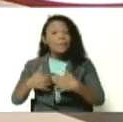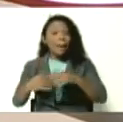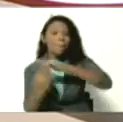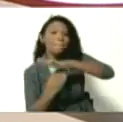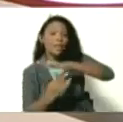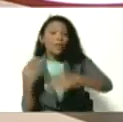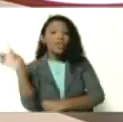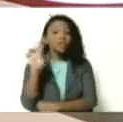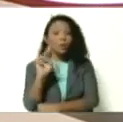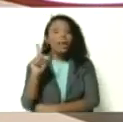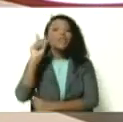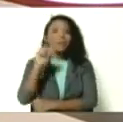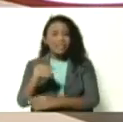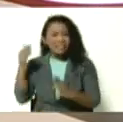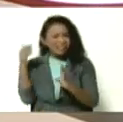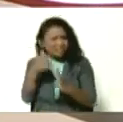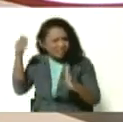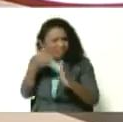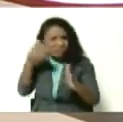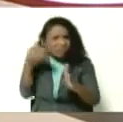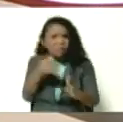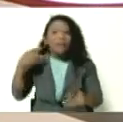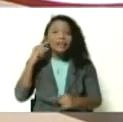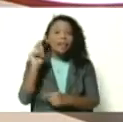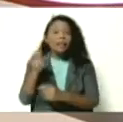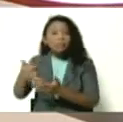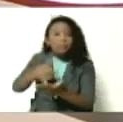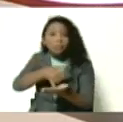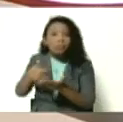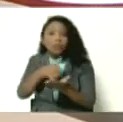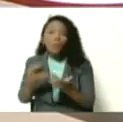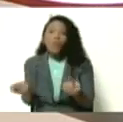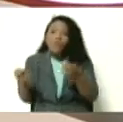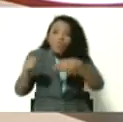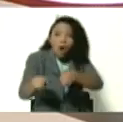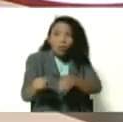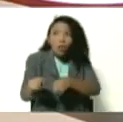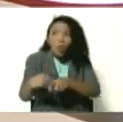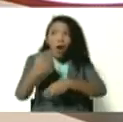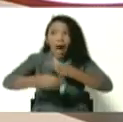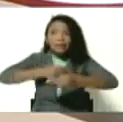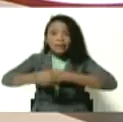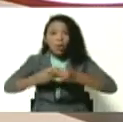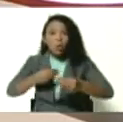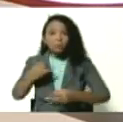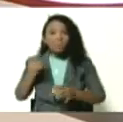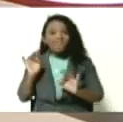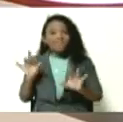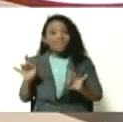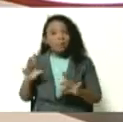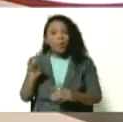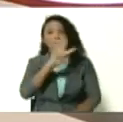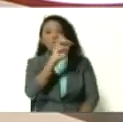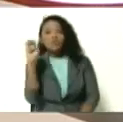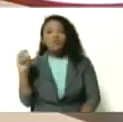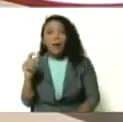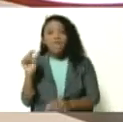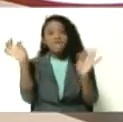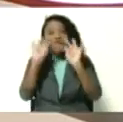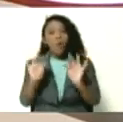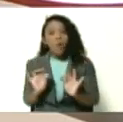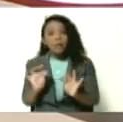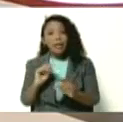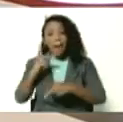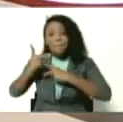venezolanas que han sido tan atacadas, que han querido ser vulneradas por el bloqueo, por todo lo que ha sido lamentablemente más de 400 medidas coercitivas, pero que están